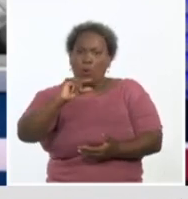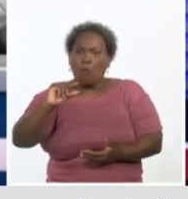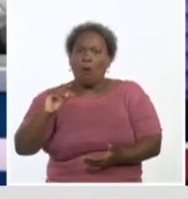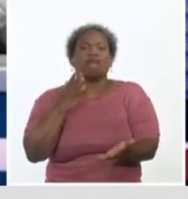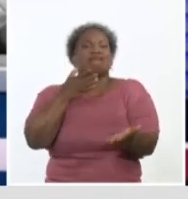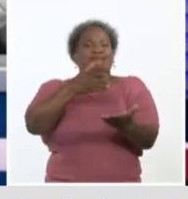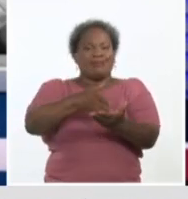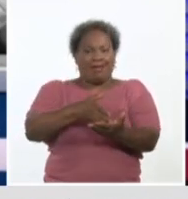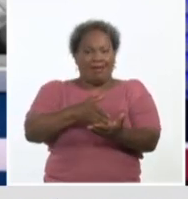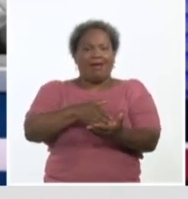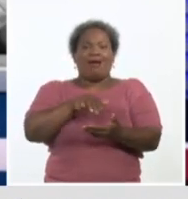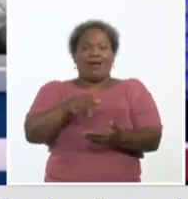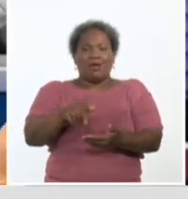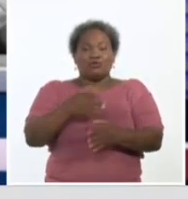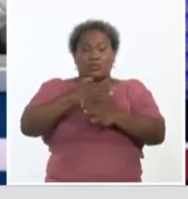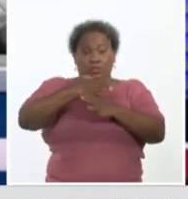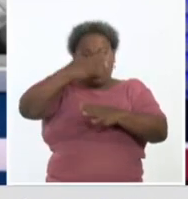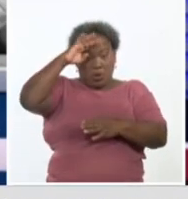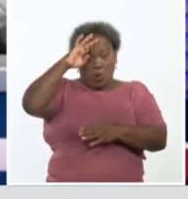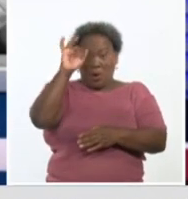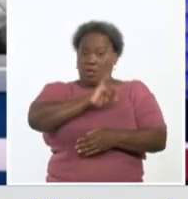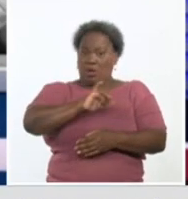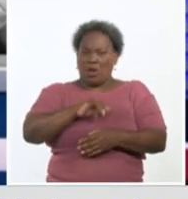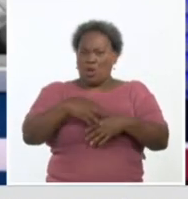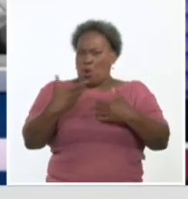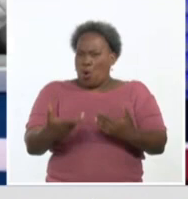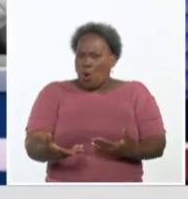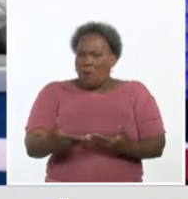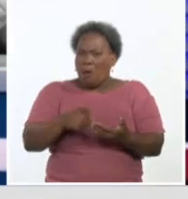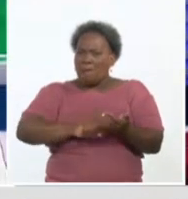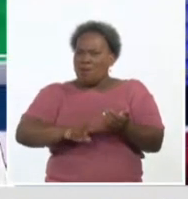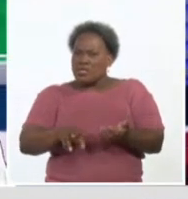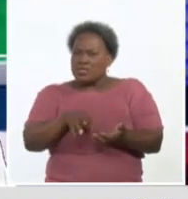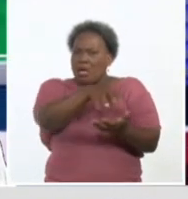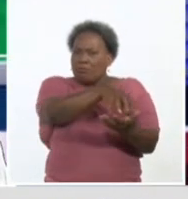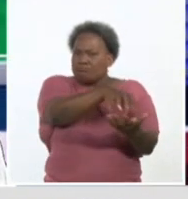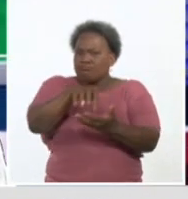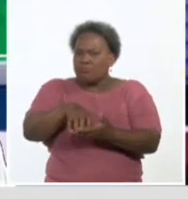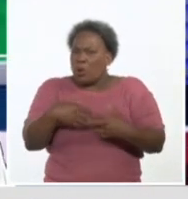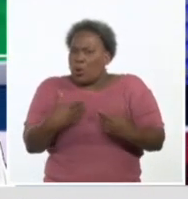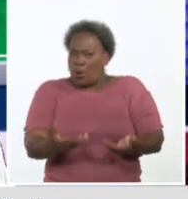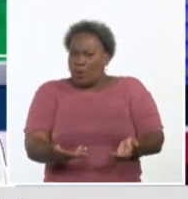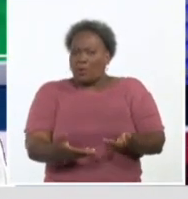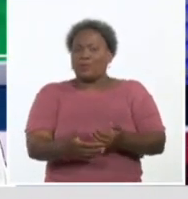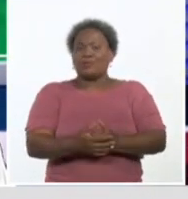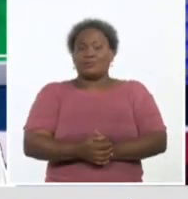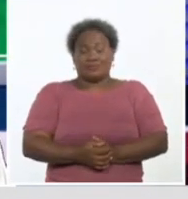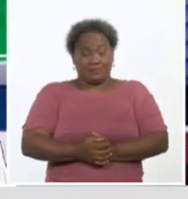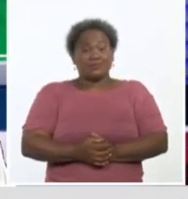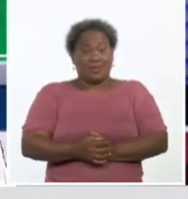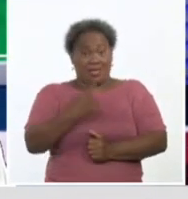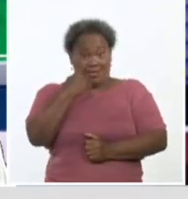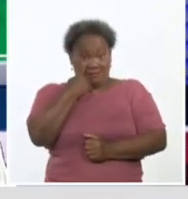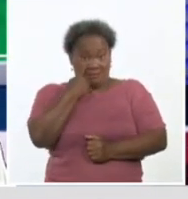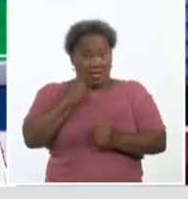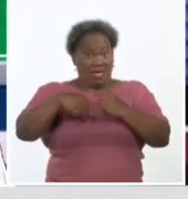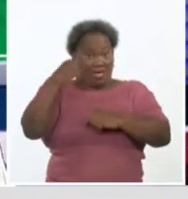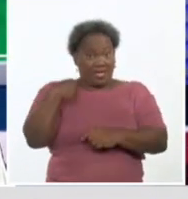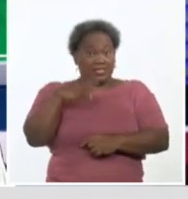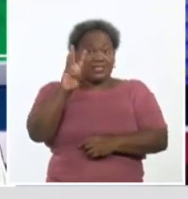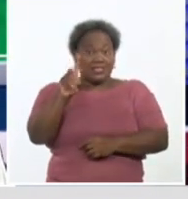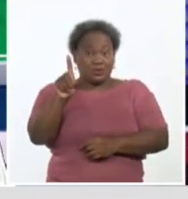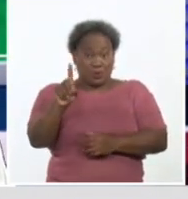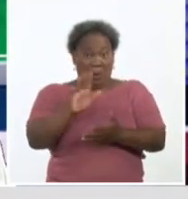vacunales, también a Santiago de Cuba. ¿Cómo ha marchado en estas provincias? Sí, precisamente en el día de ayer, día 31 de mayo,